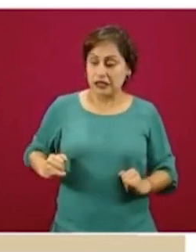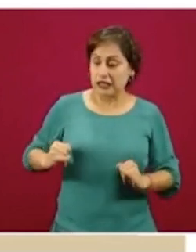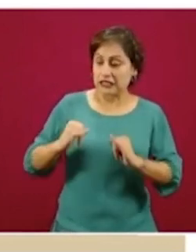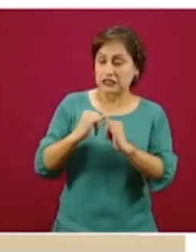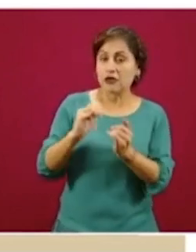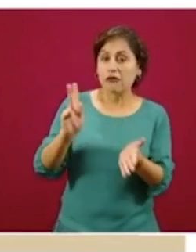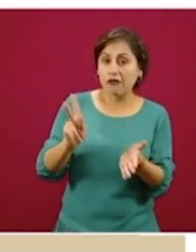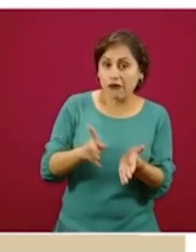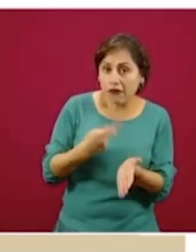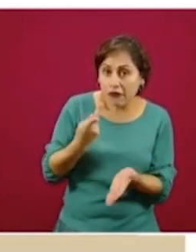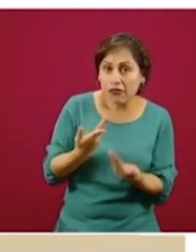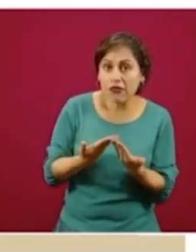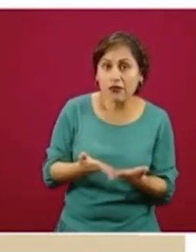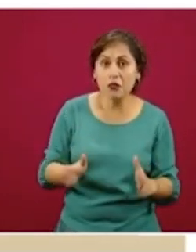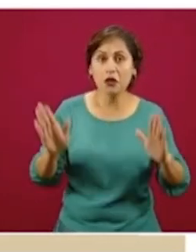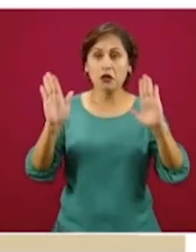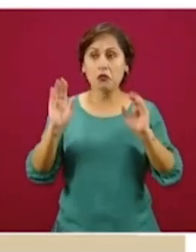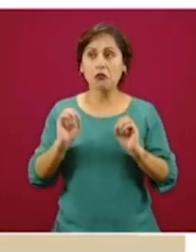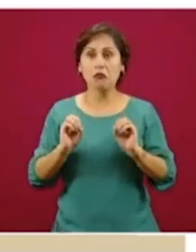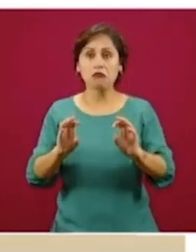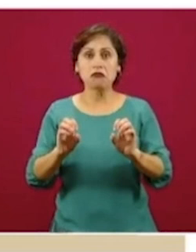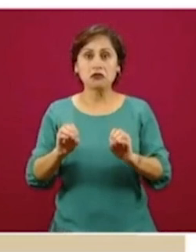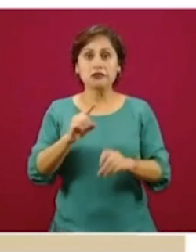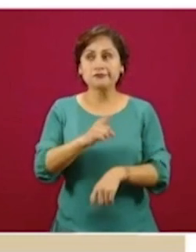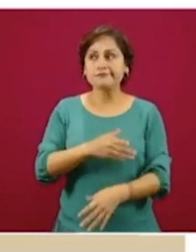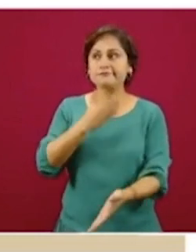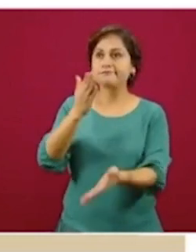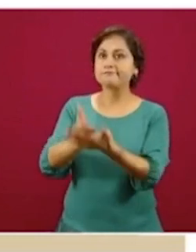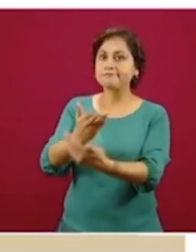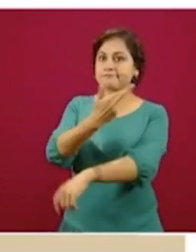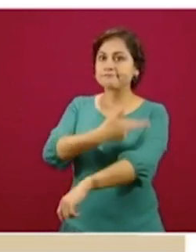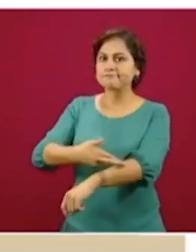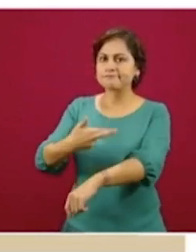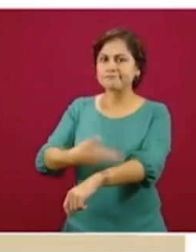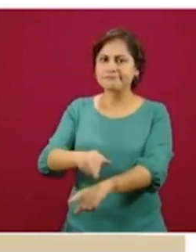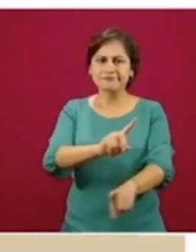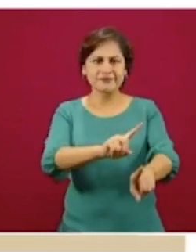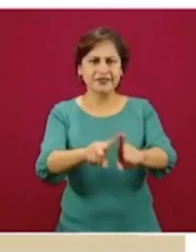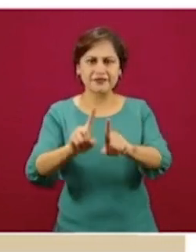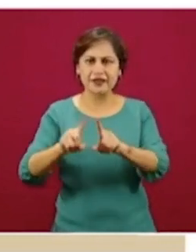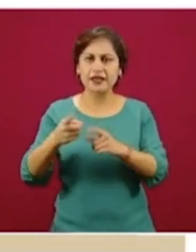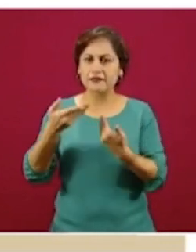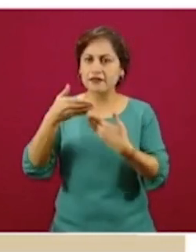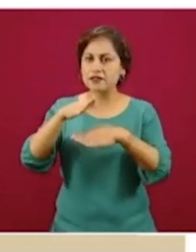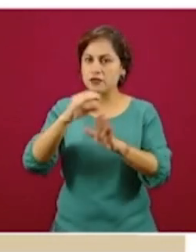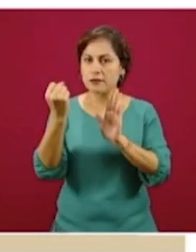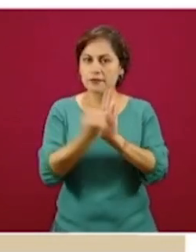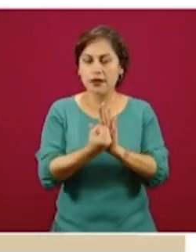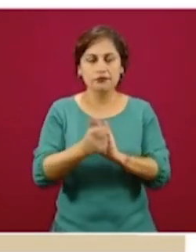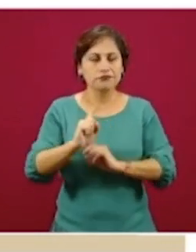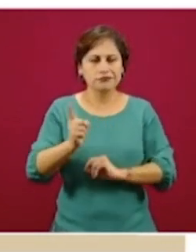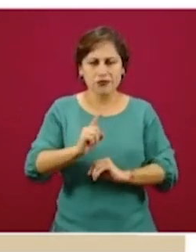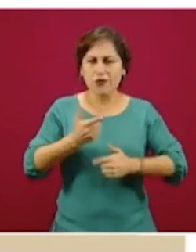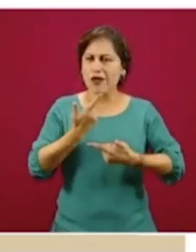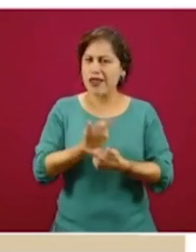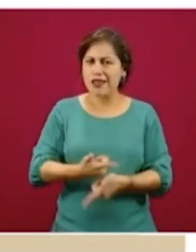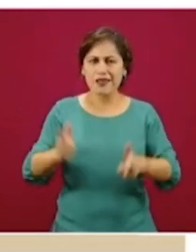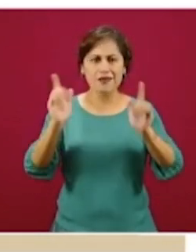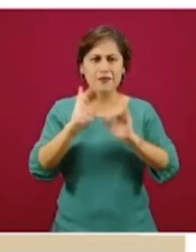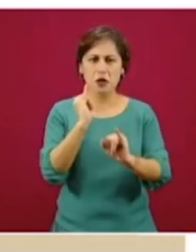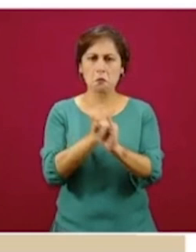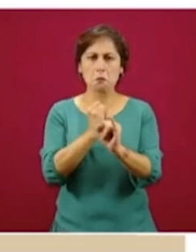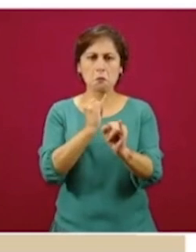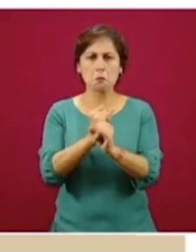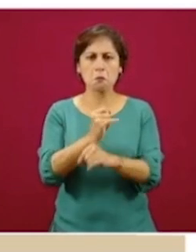actividades para hacer solicitudes de cualquier índole relacionadas con las marcas, porque ya lo puede hacer a través de la